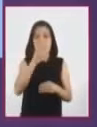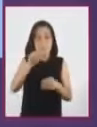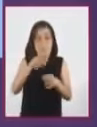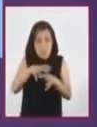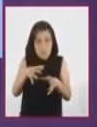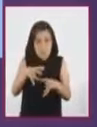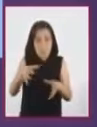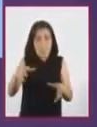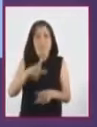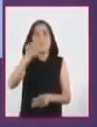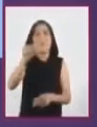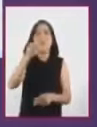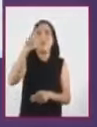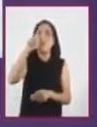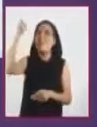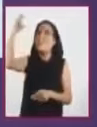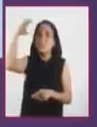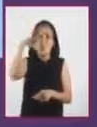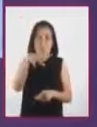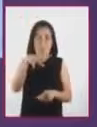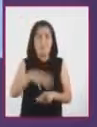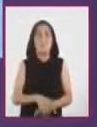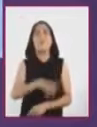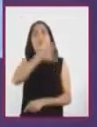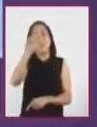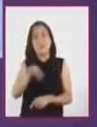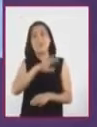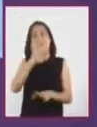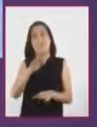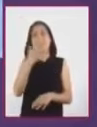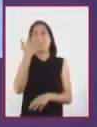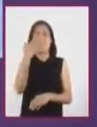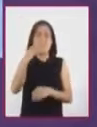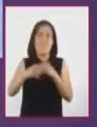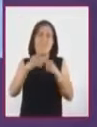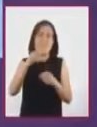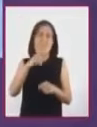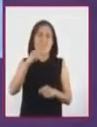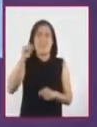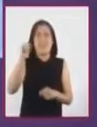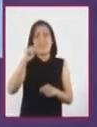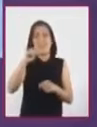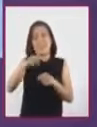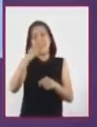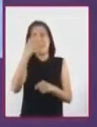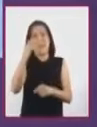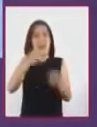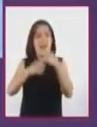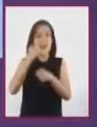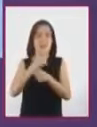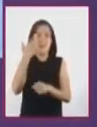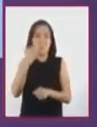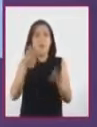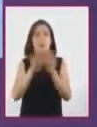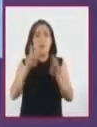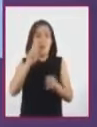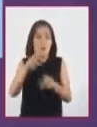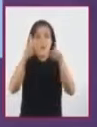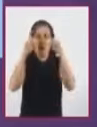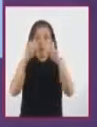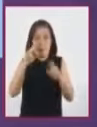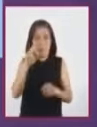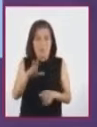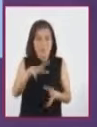utilizando la luz del sol. Después de los años 50, se diseñaron celdas fotovoltaicas con una